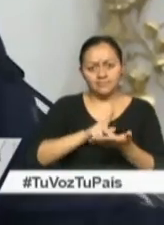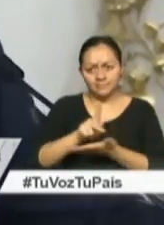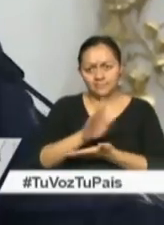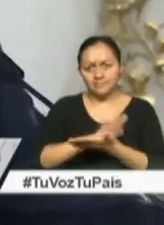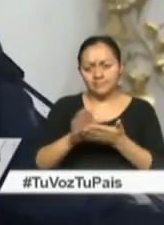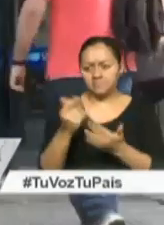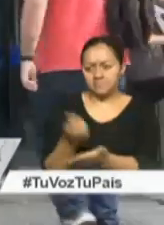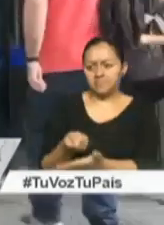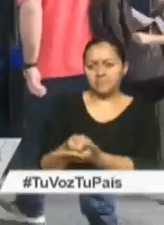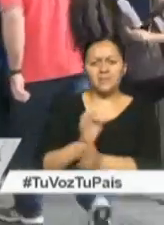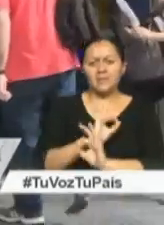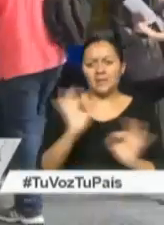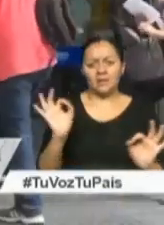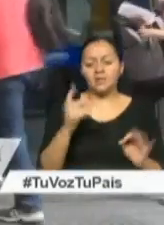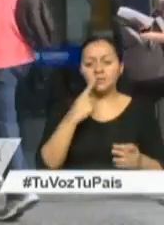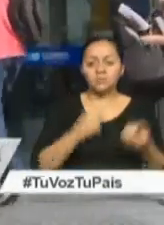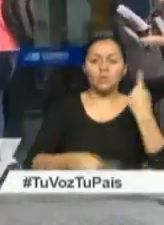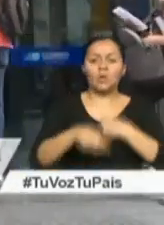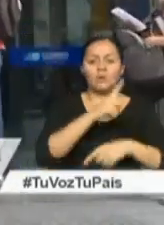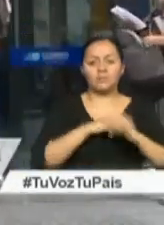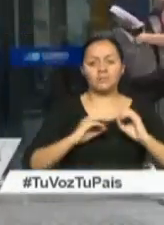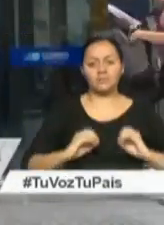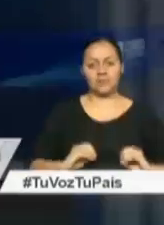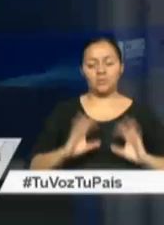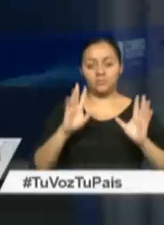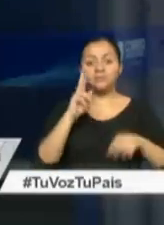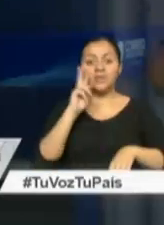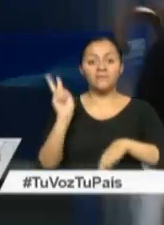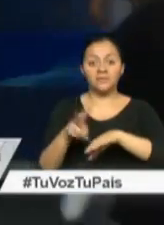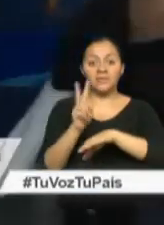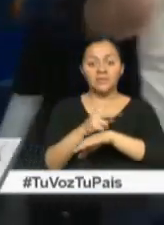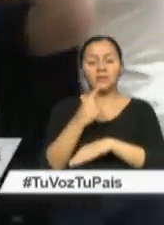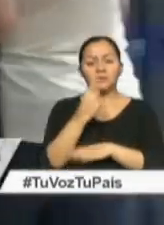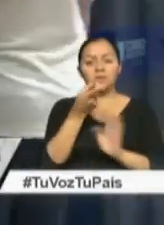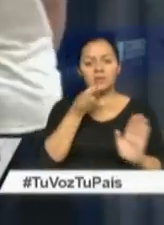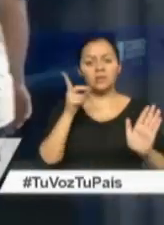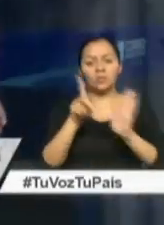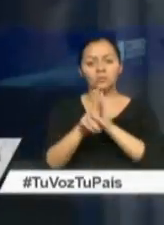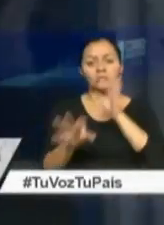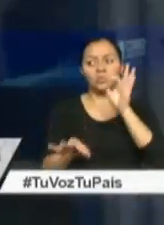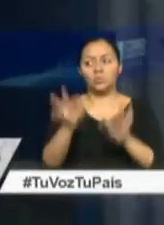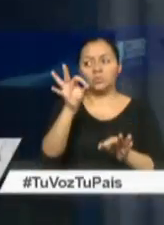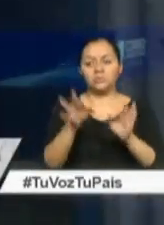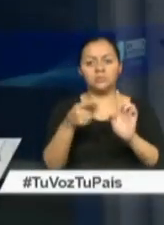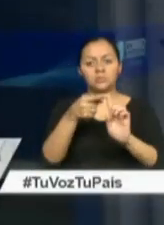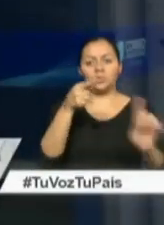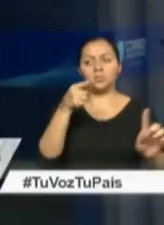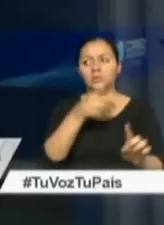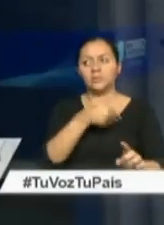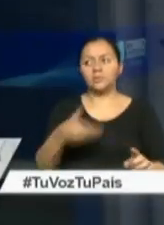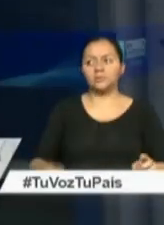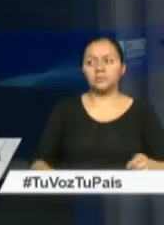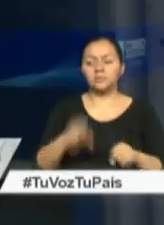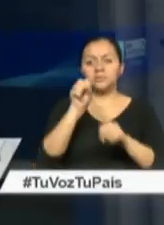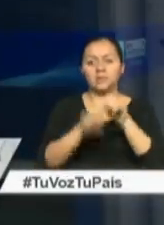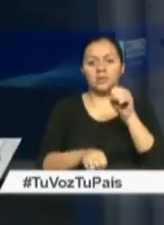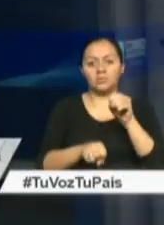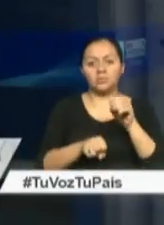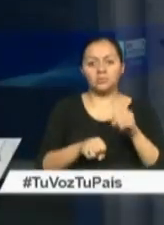cobró Un fiscal Un presentó El martes Una denuncia judicial Contra el presidente Por supuesto Perjuicio al Estado